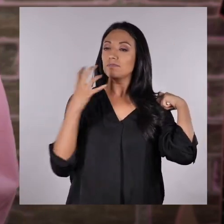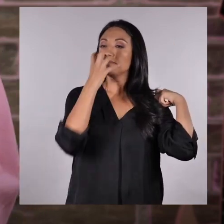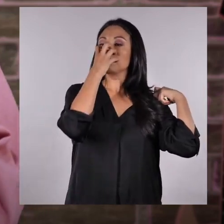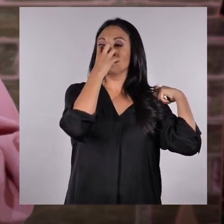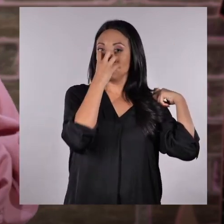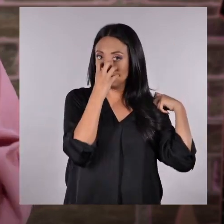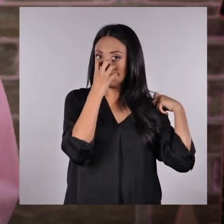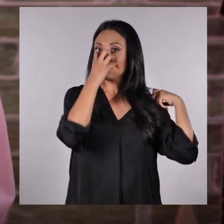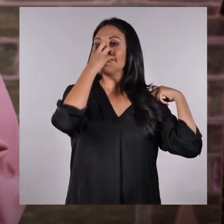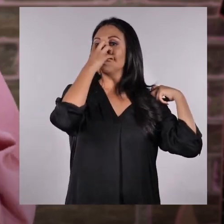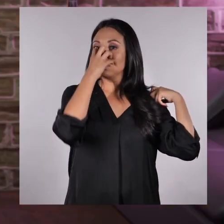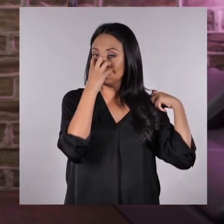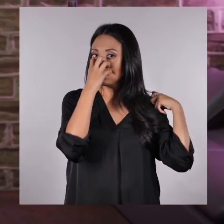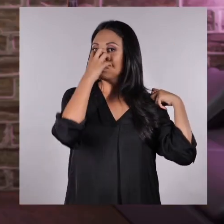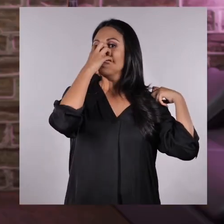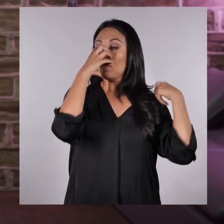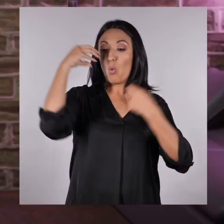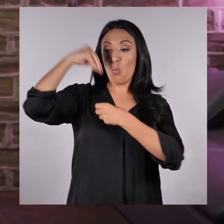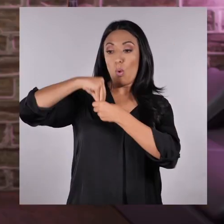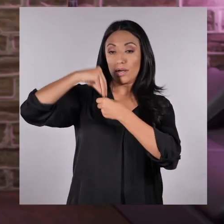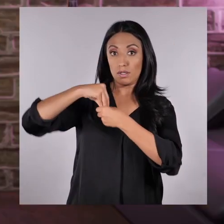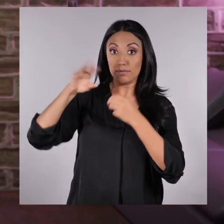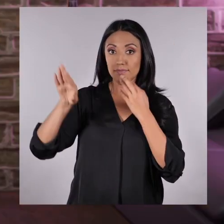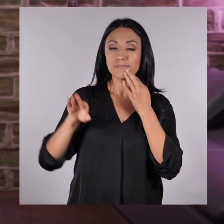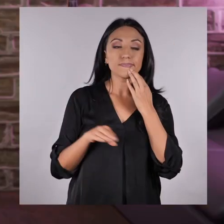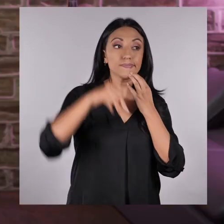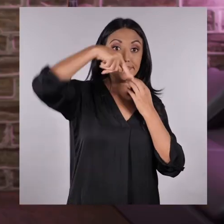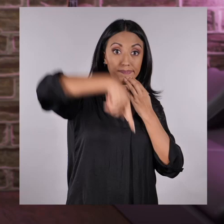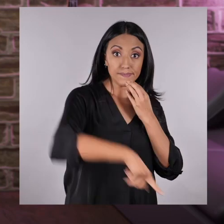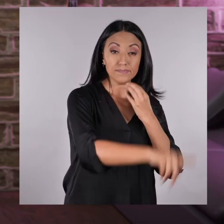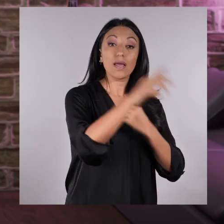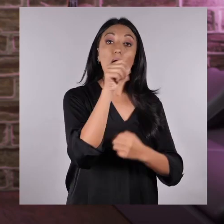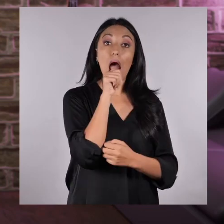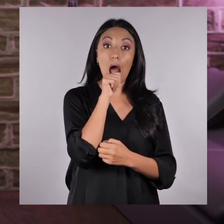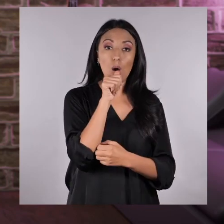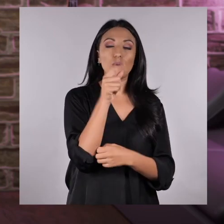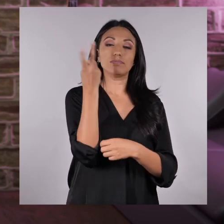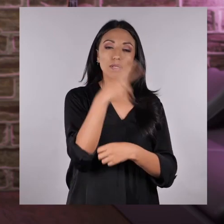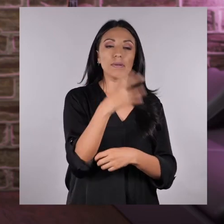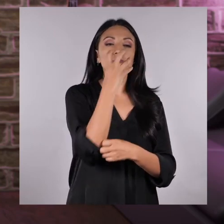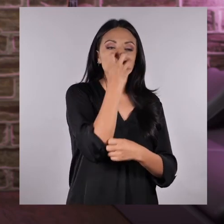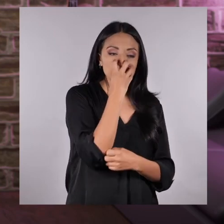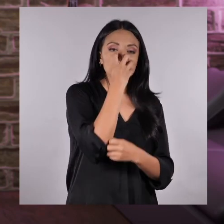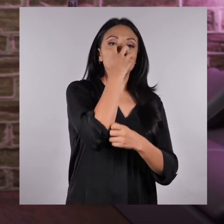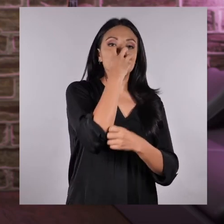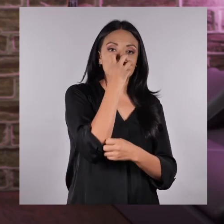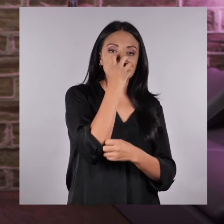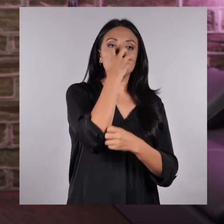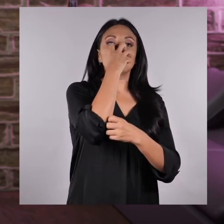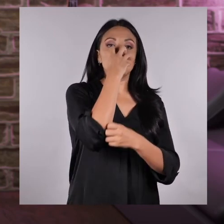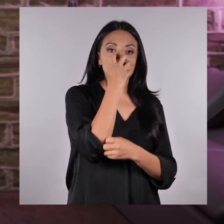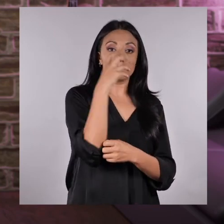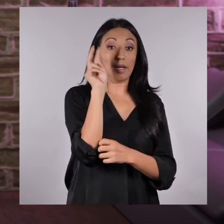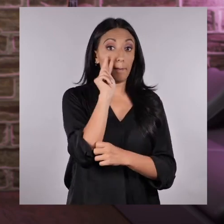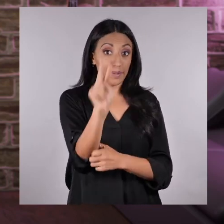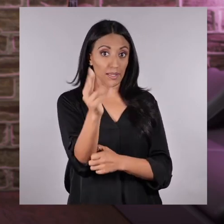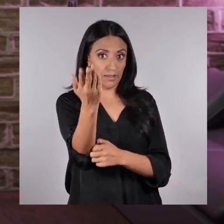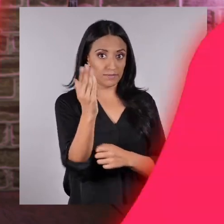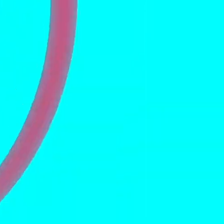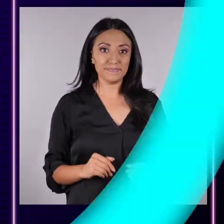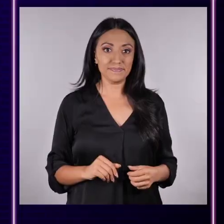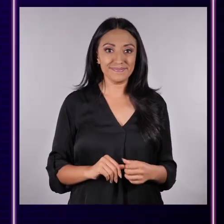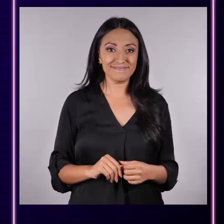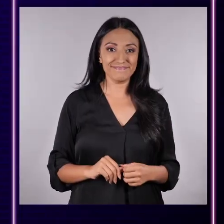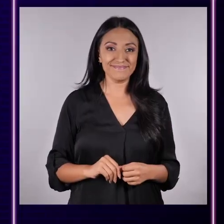de soporte de vida, donde guardan el aire y los buceadores que van al fondo del mar también utilizan un tanque de oxígeno. Miren.